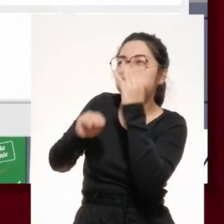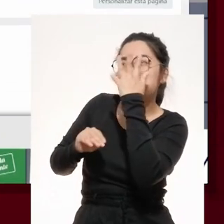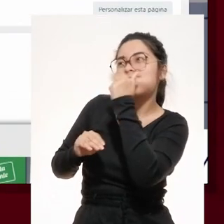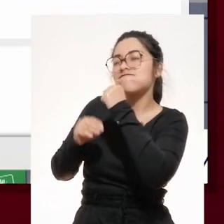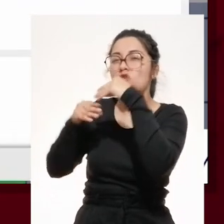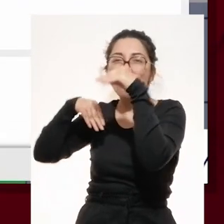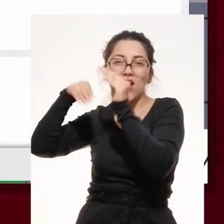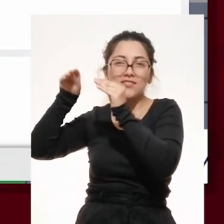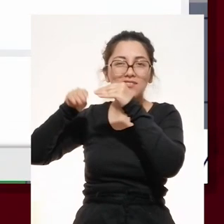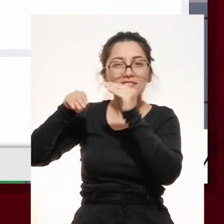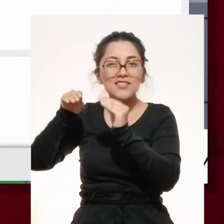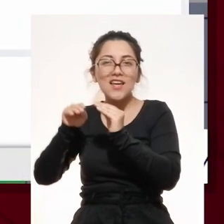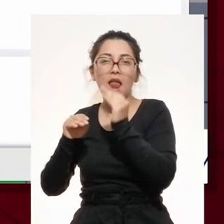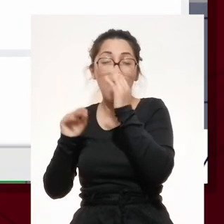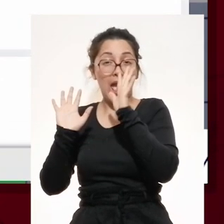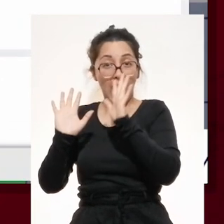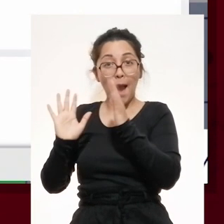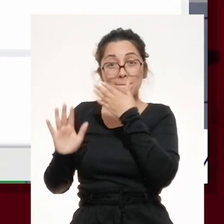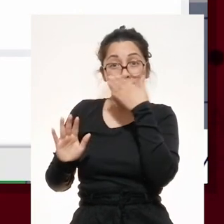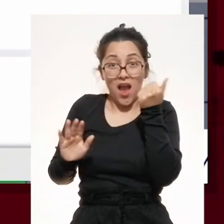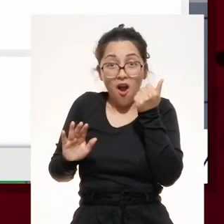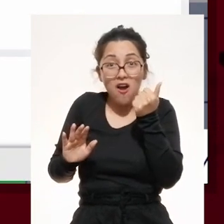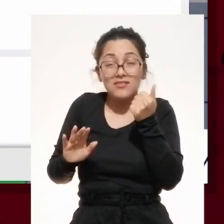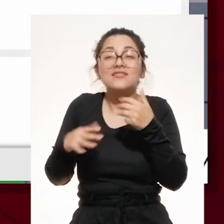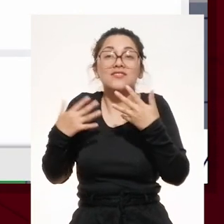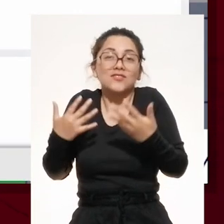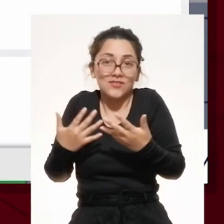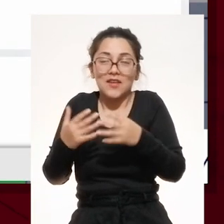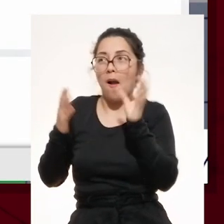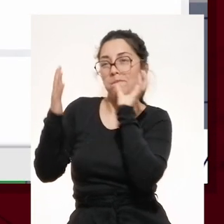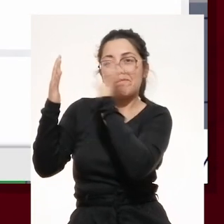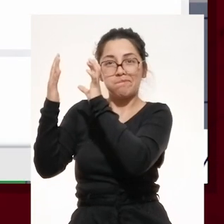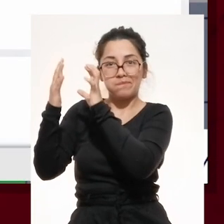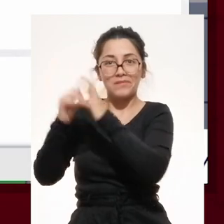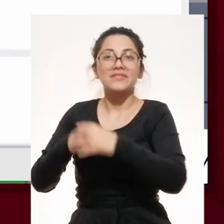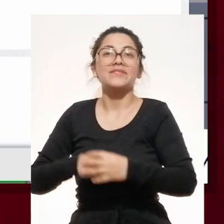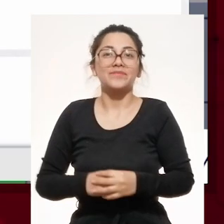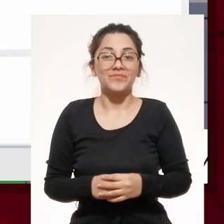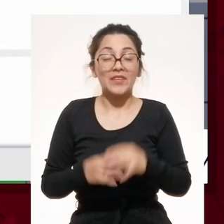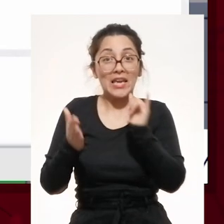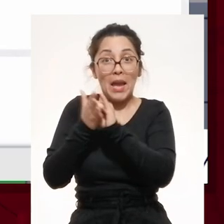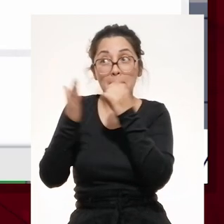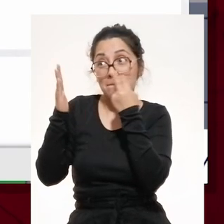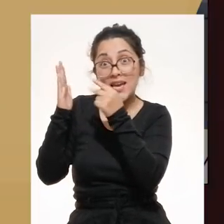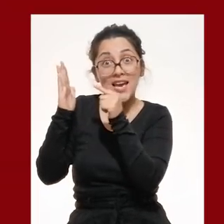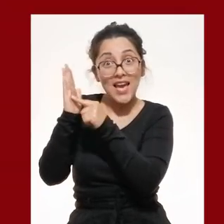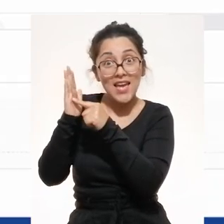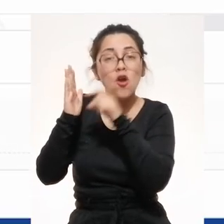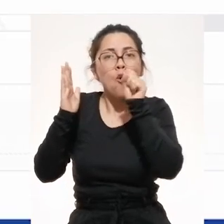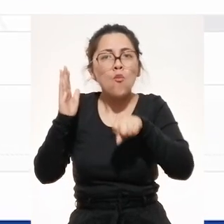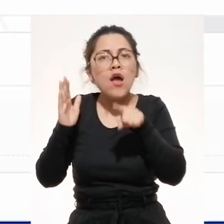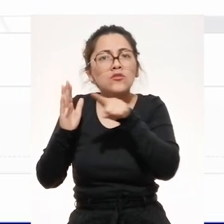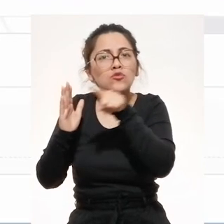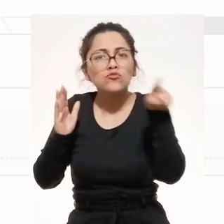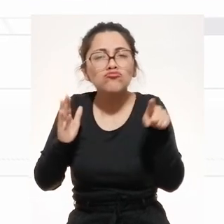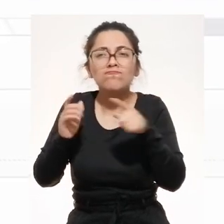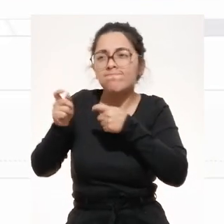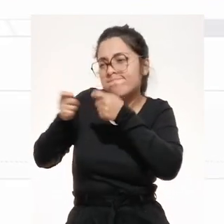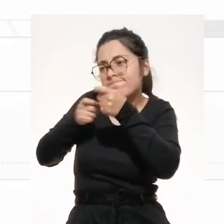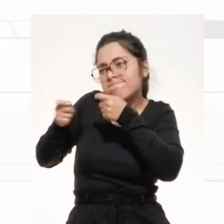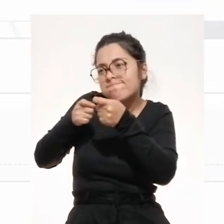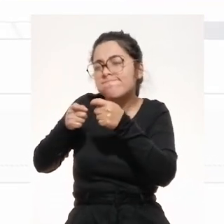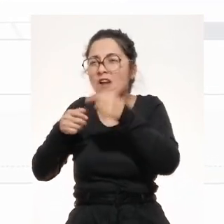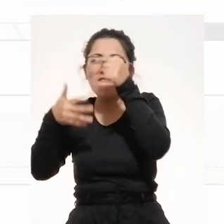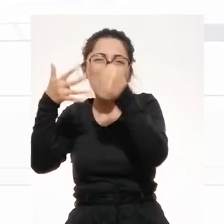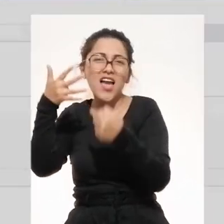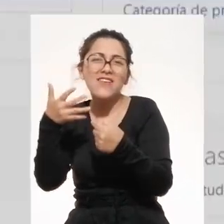organizado, versátil y novedoso, hemos trabajado en una nueva imagen del aula virtual. En esta sección usted